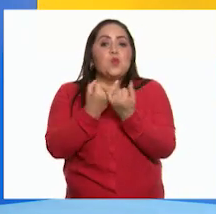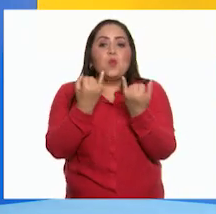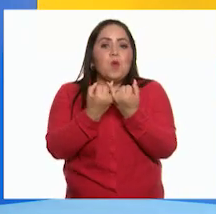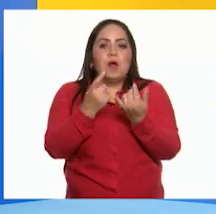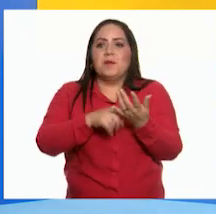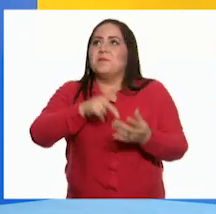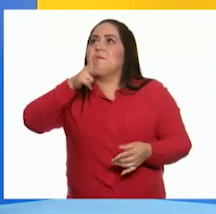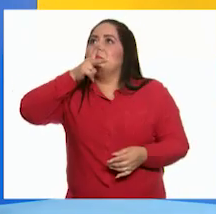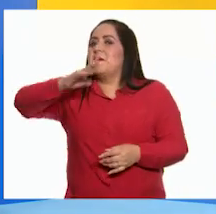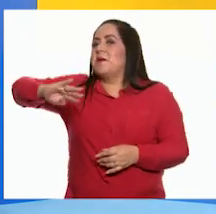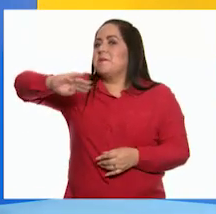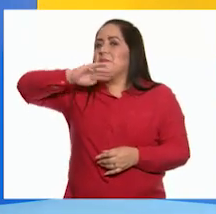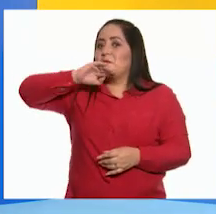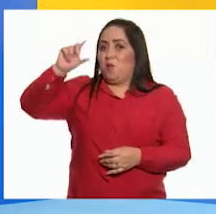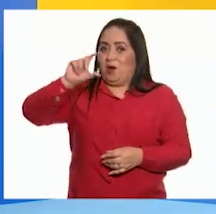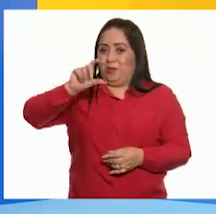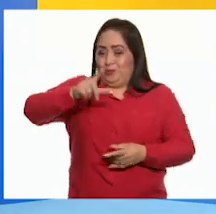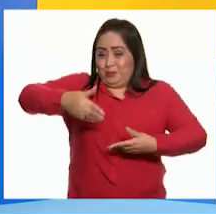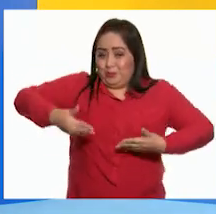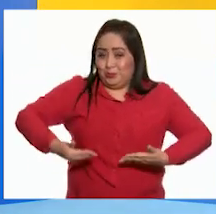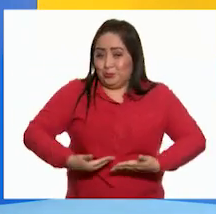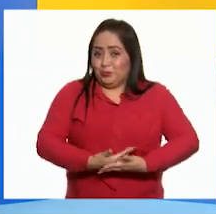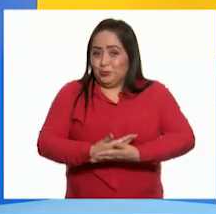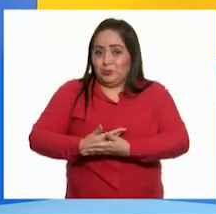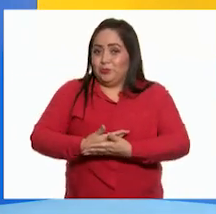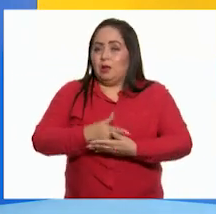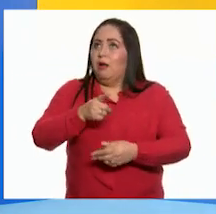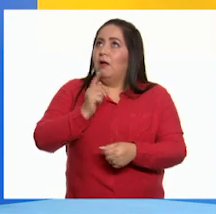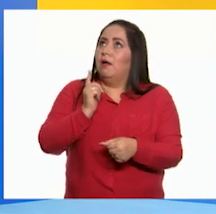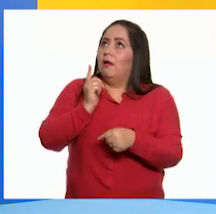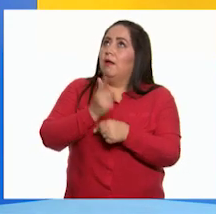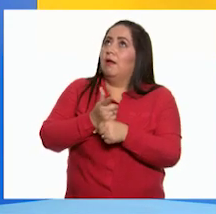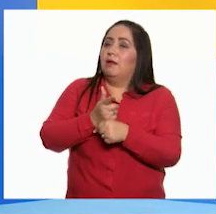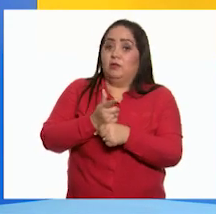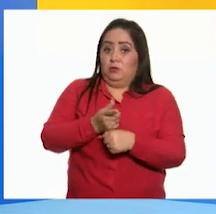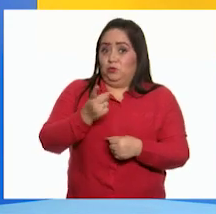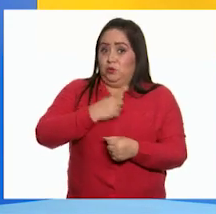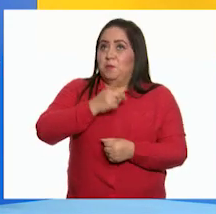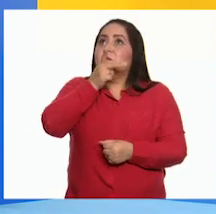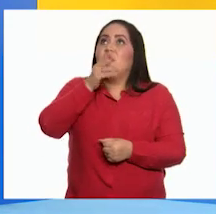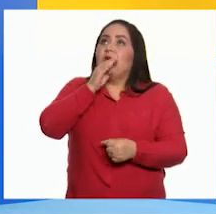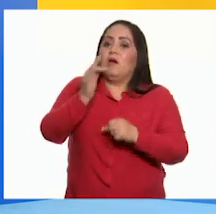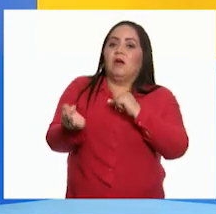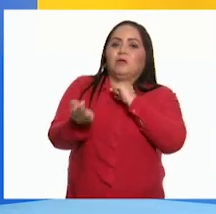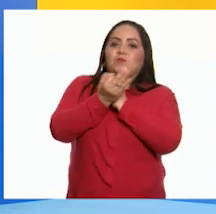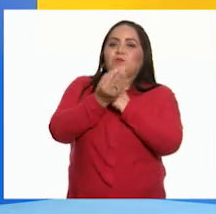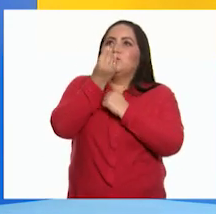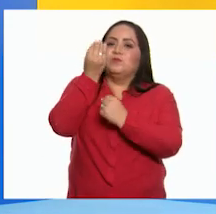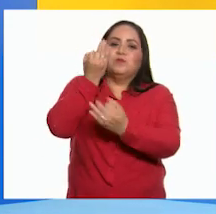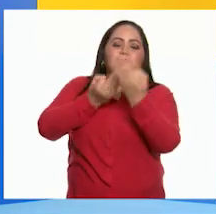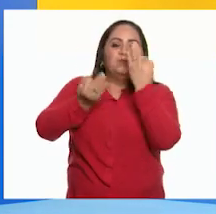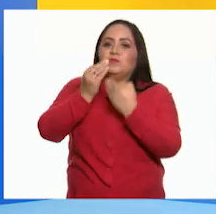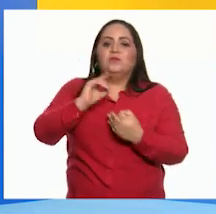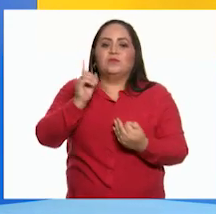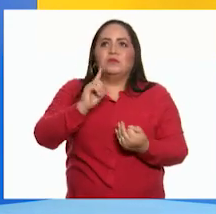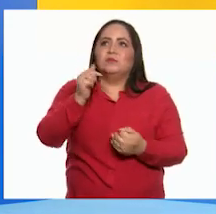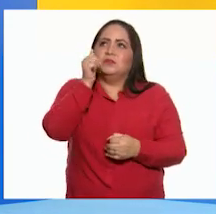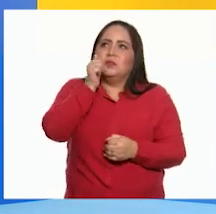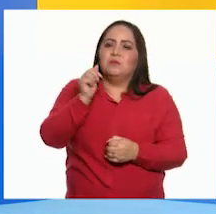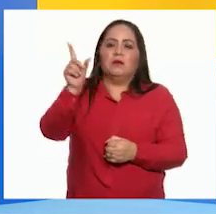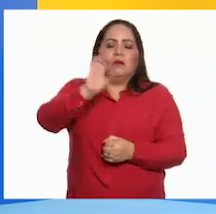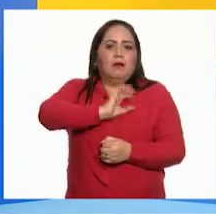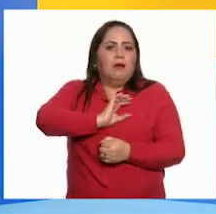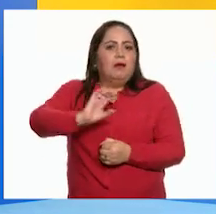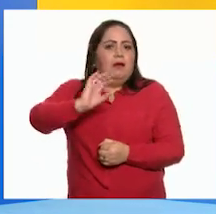con nuestros padres Desde que éramos muy pequeños Nos dimos cuenta que no solo nos protegían o alimentaban Sino que nos mostraban